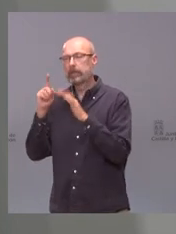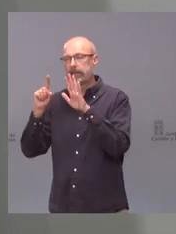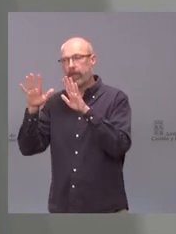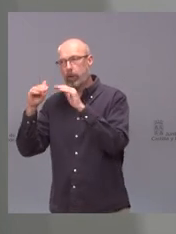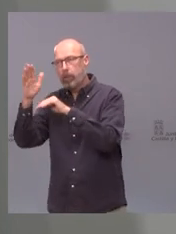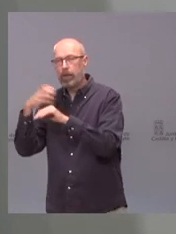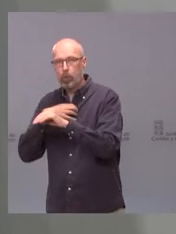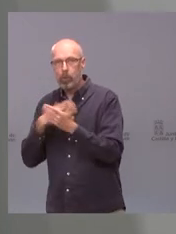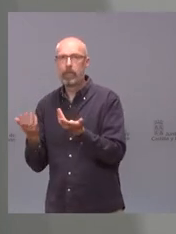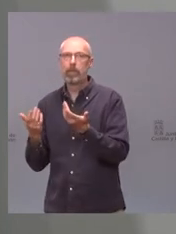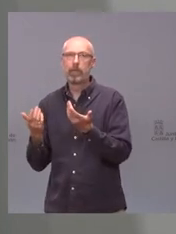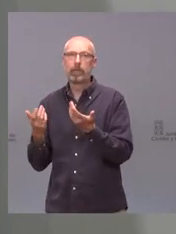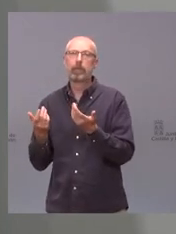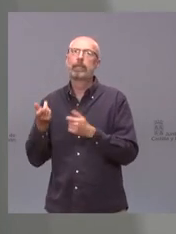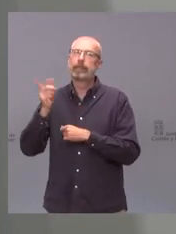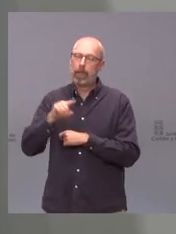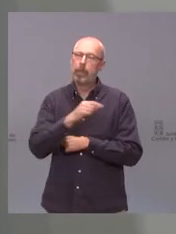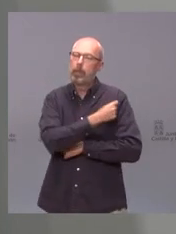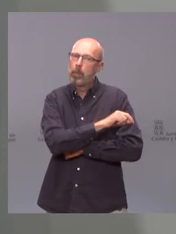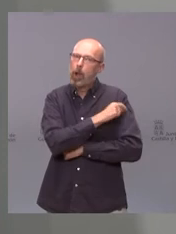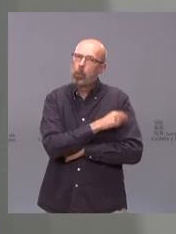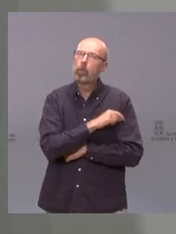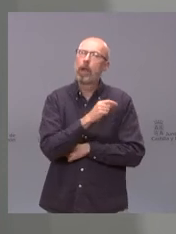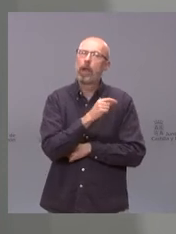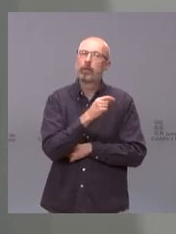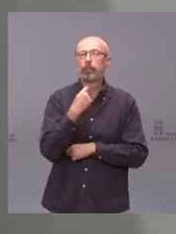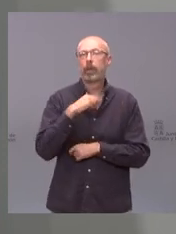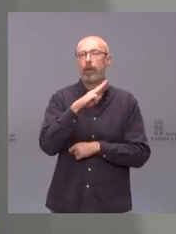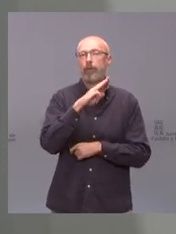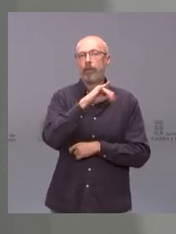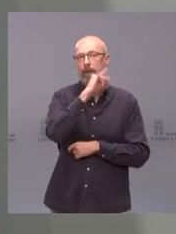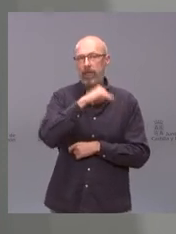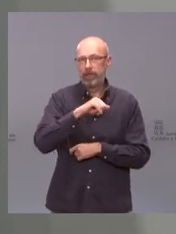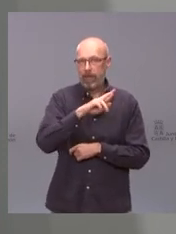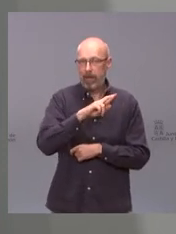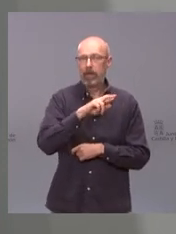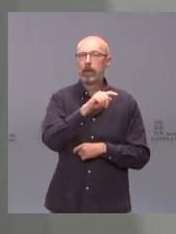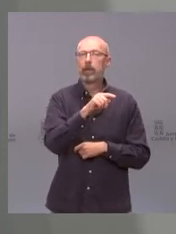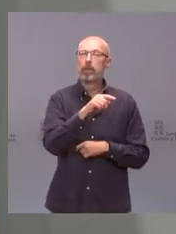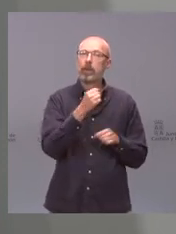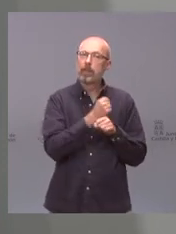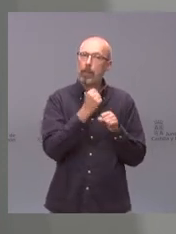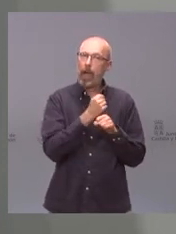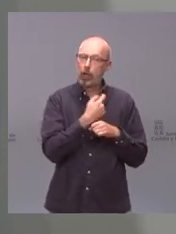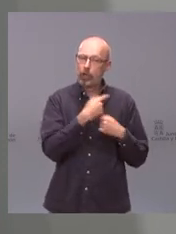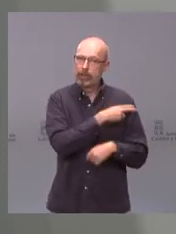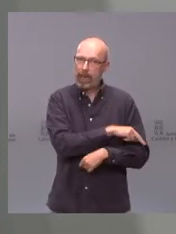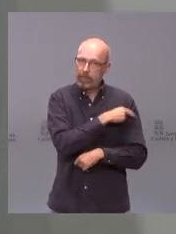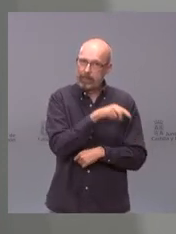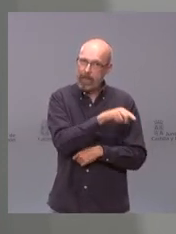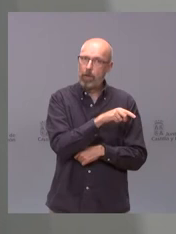hemos tenido que vacunar también con Pfizer a trabajadores sanitarios al principio porque no teníamos